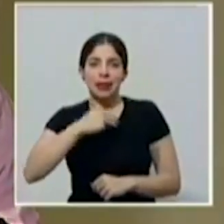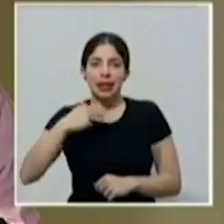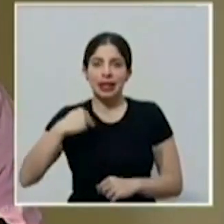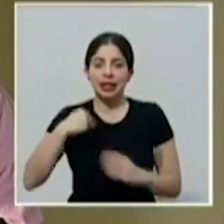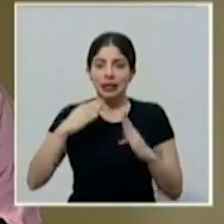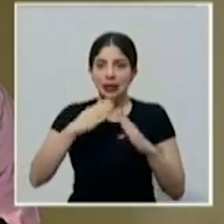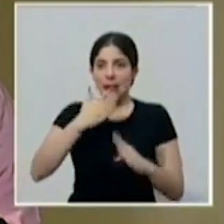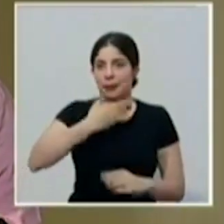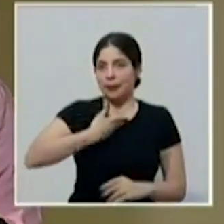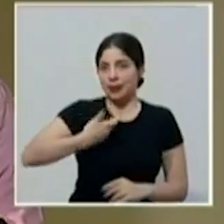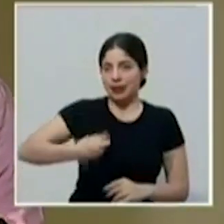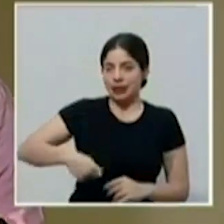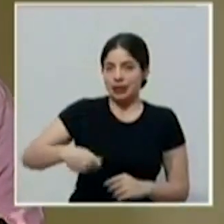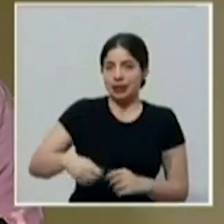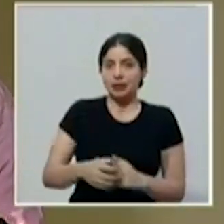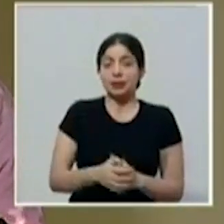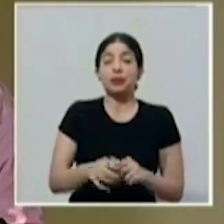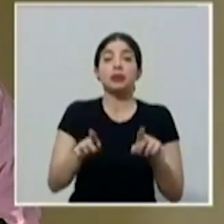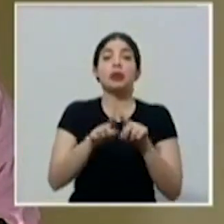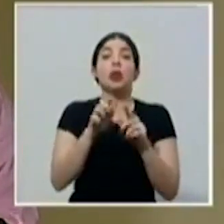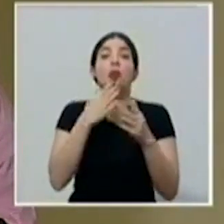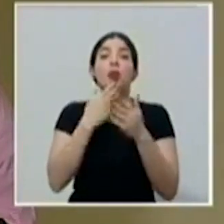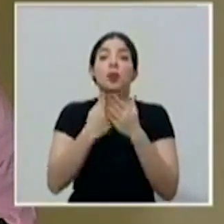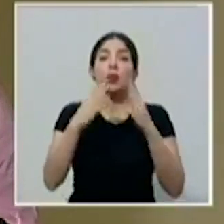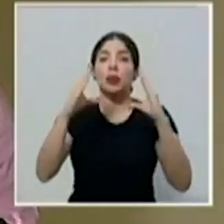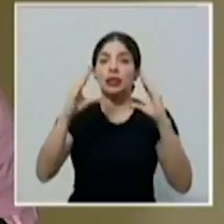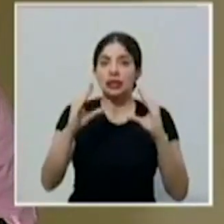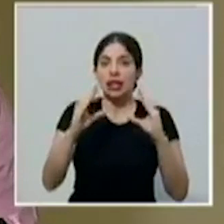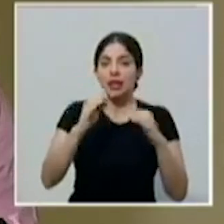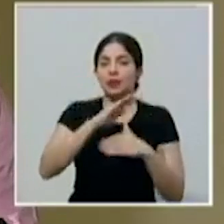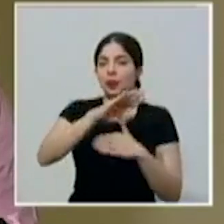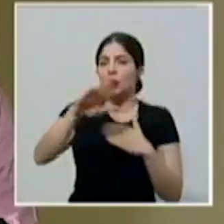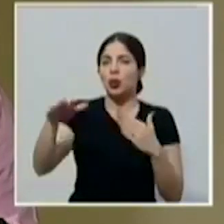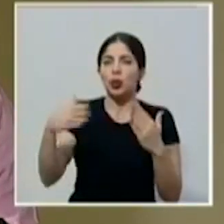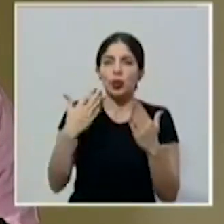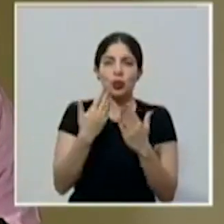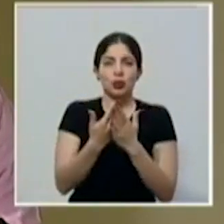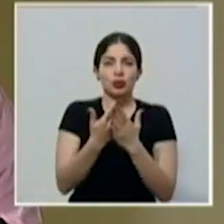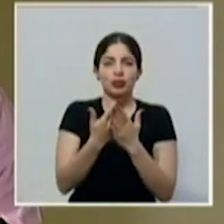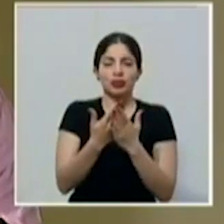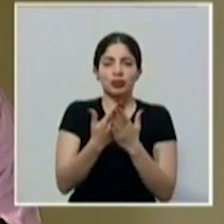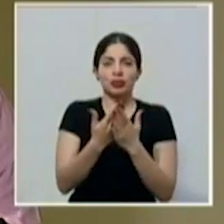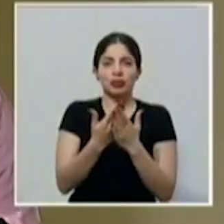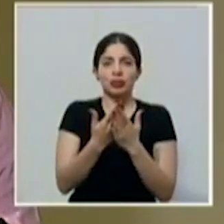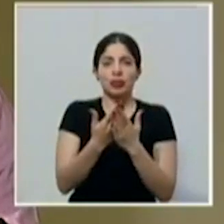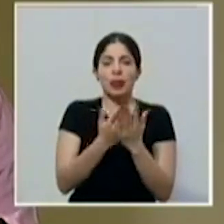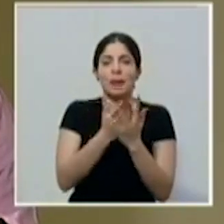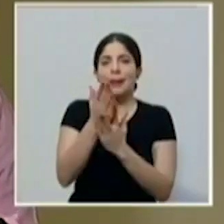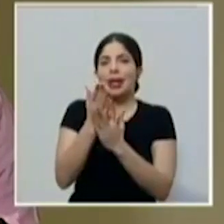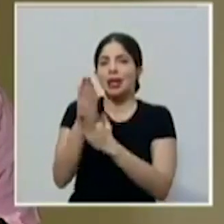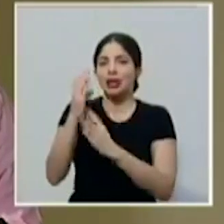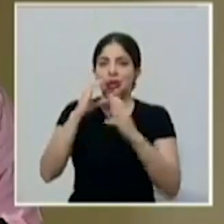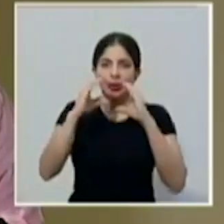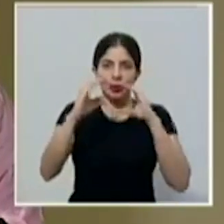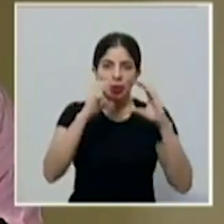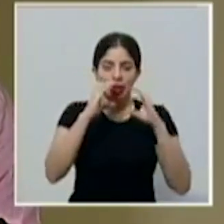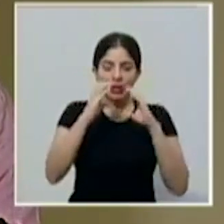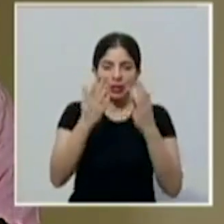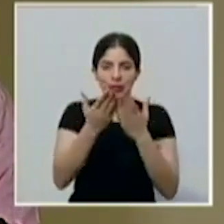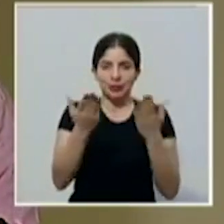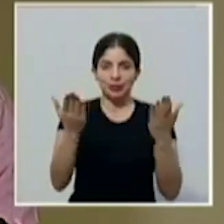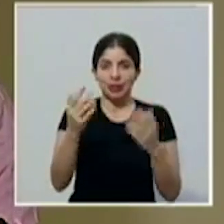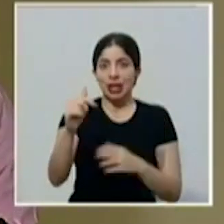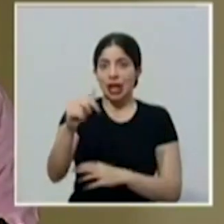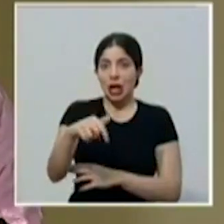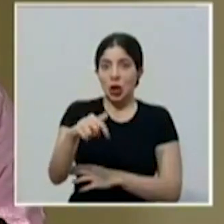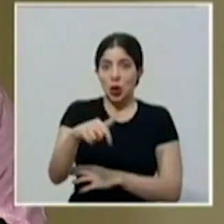Presidencia. Y muy buenas tardes a todas y todos los medios de comunicación que